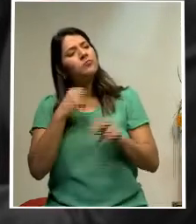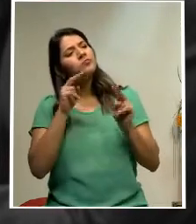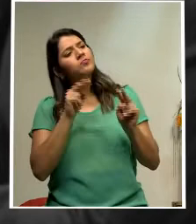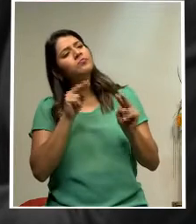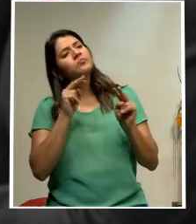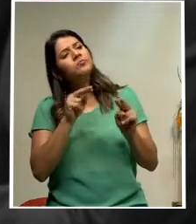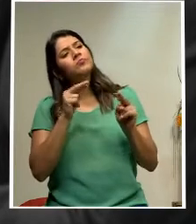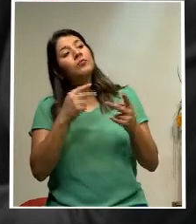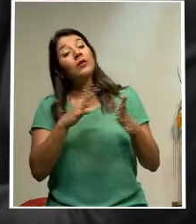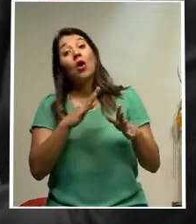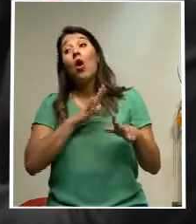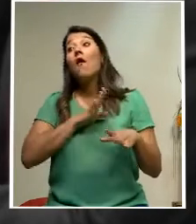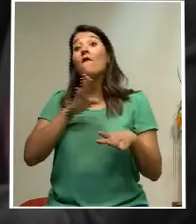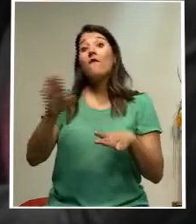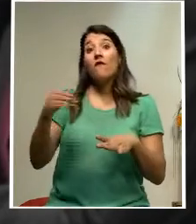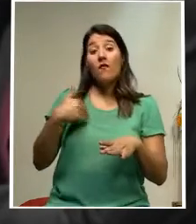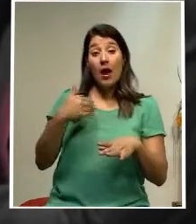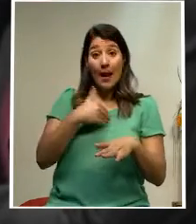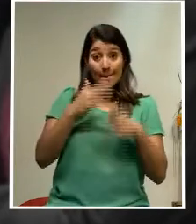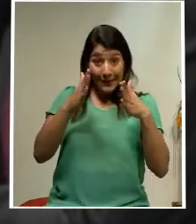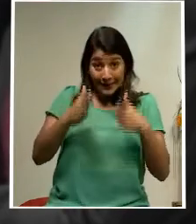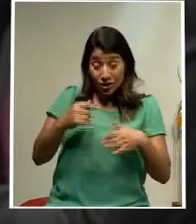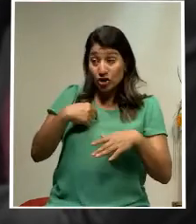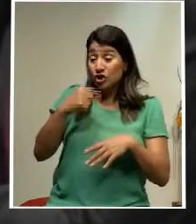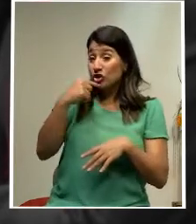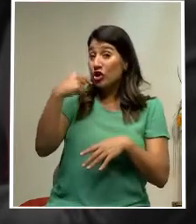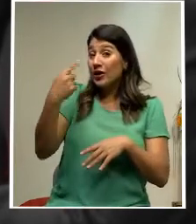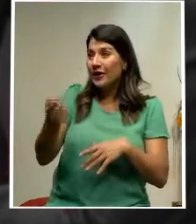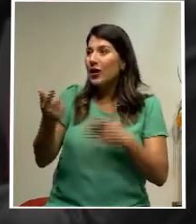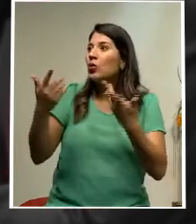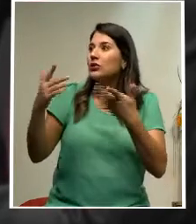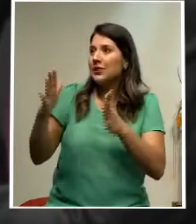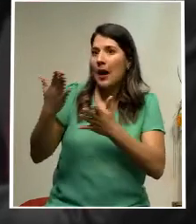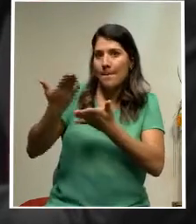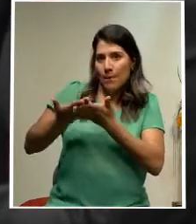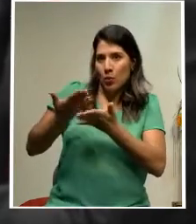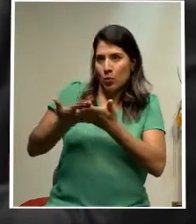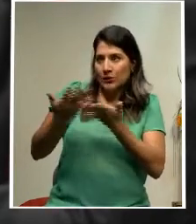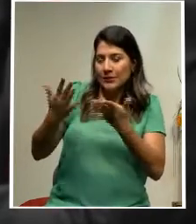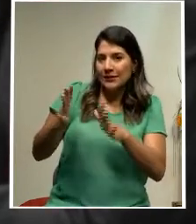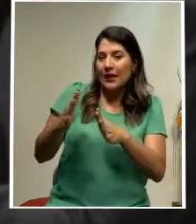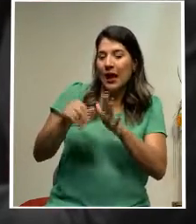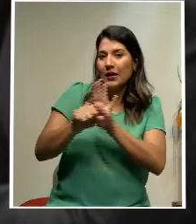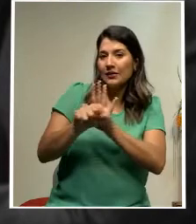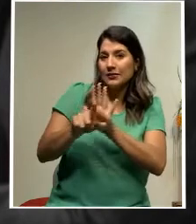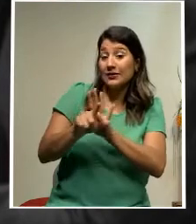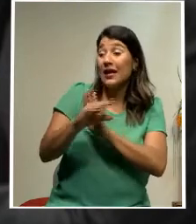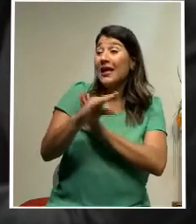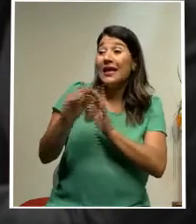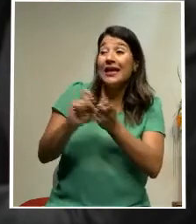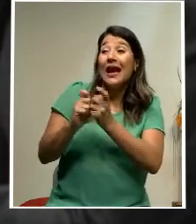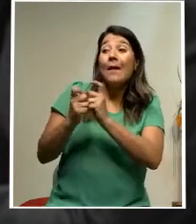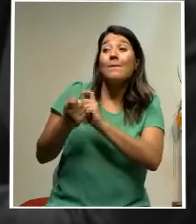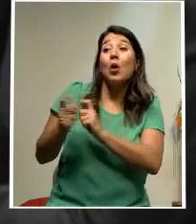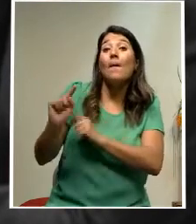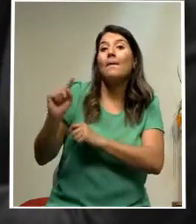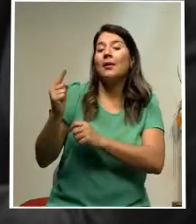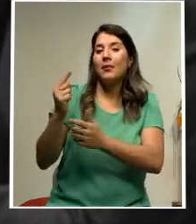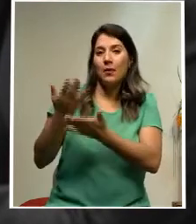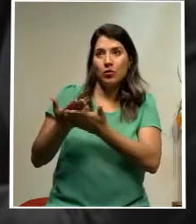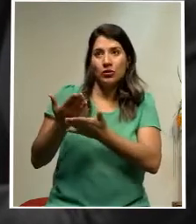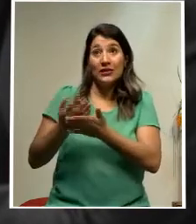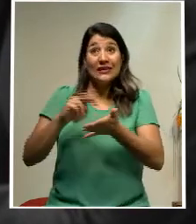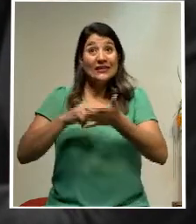que ya la moción del MOVE estaba con... y que incluso le habían variado la propuesta inicial. O sea, ¿usted le comentó al